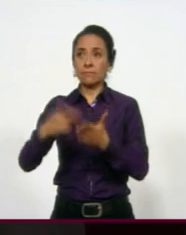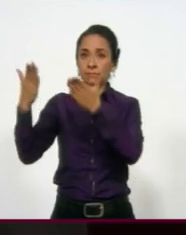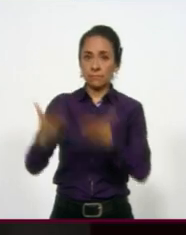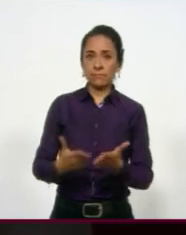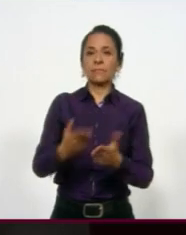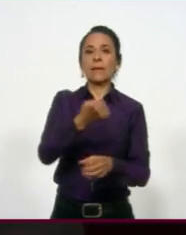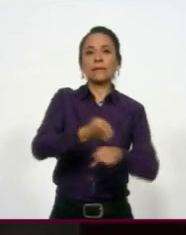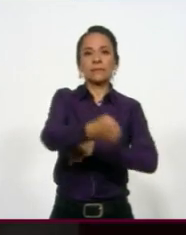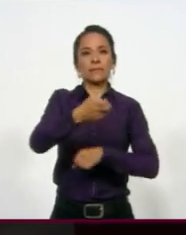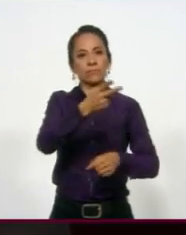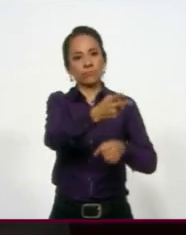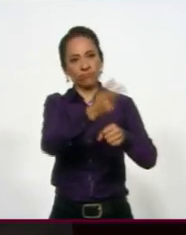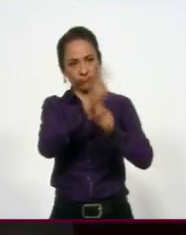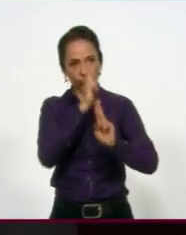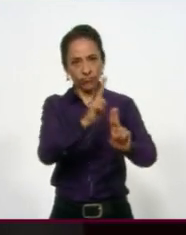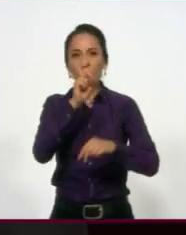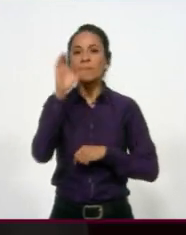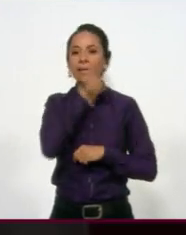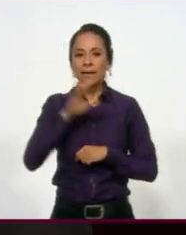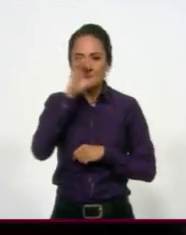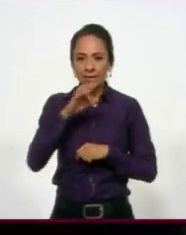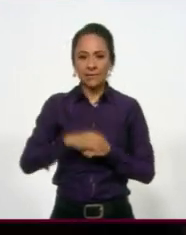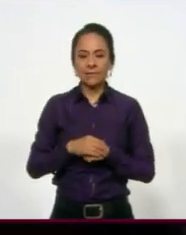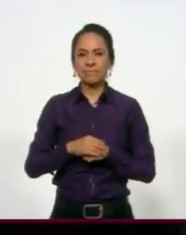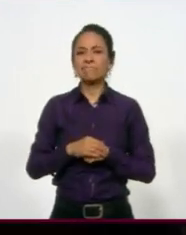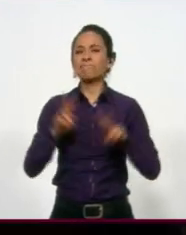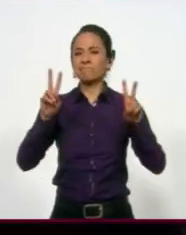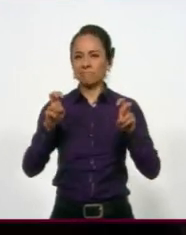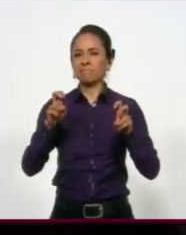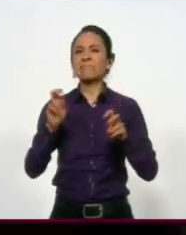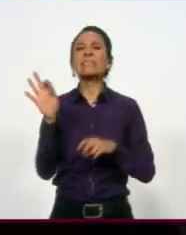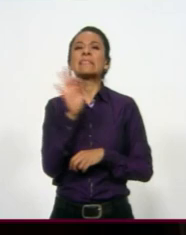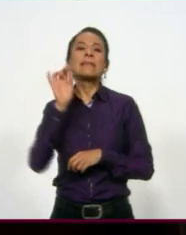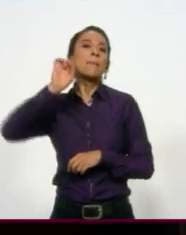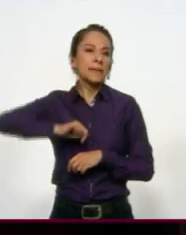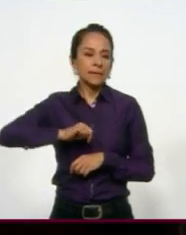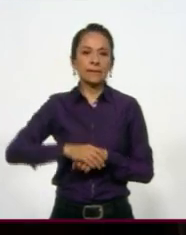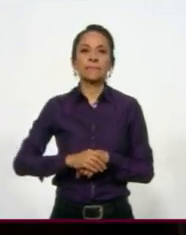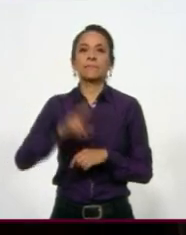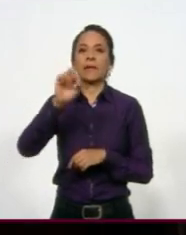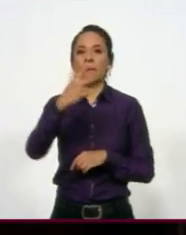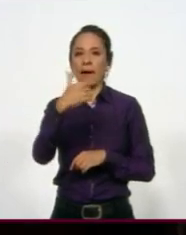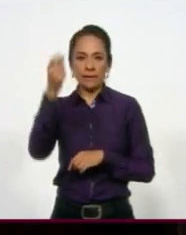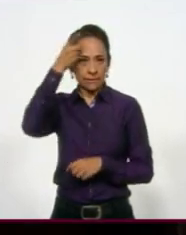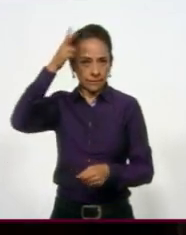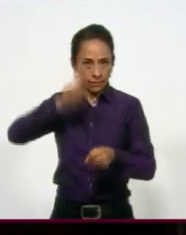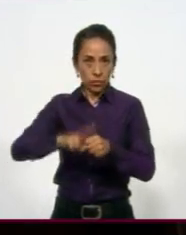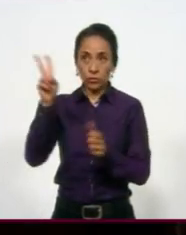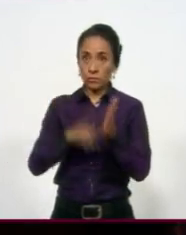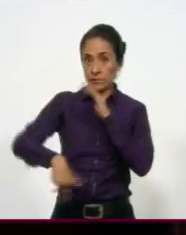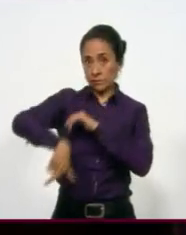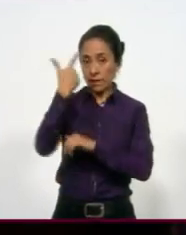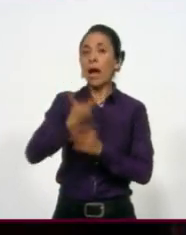Aguascalientes, con la proyección del videomapping, quizá mañana. Cecilio Vargas es el director, en el 2013 estuvo nominado para